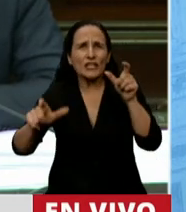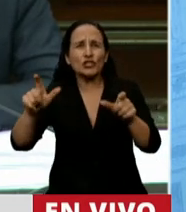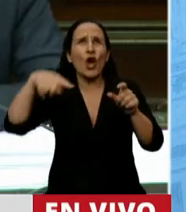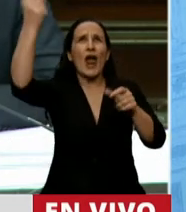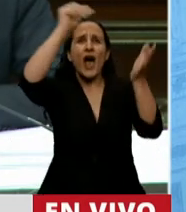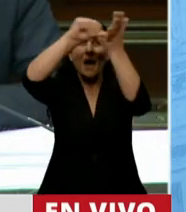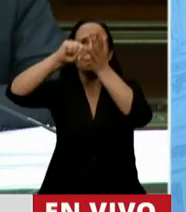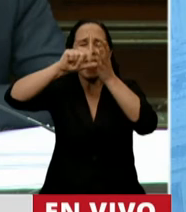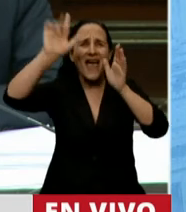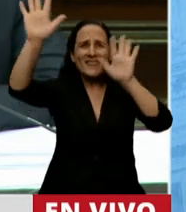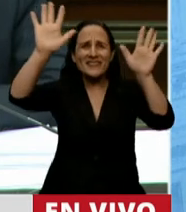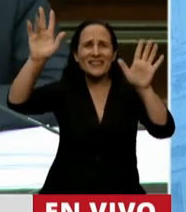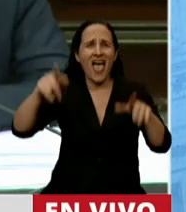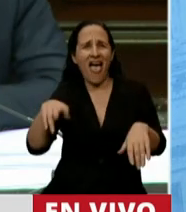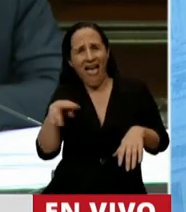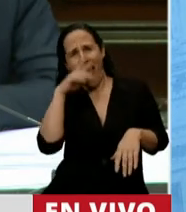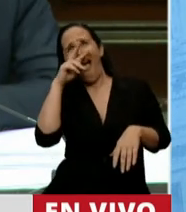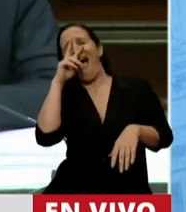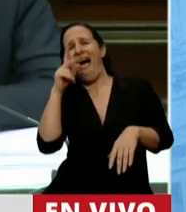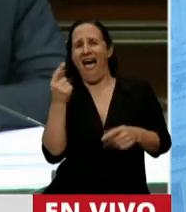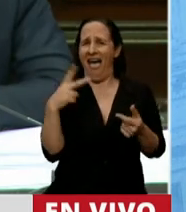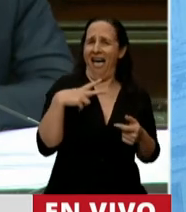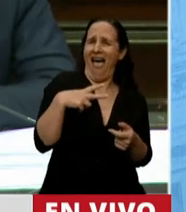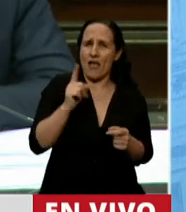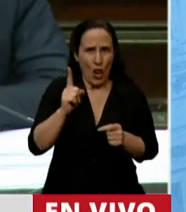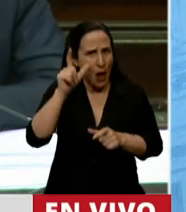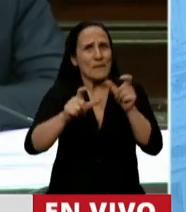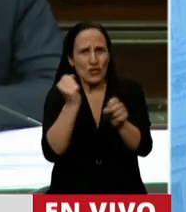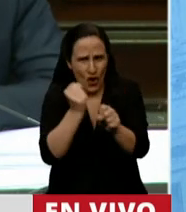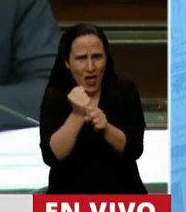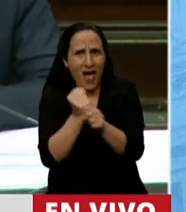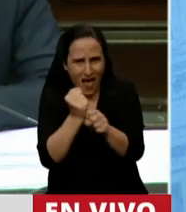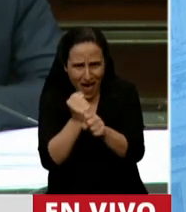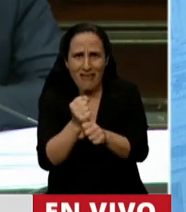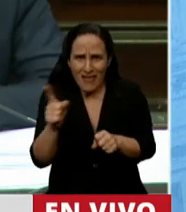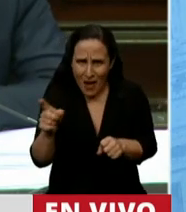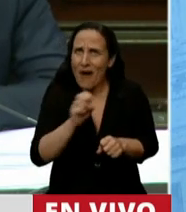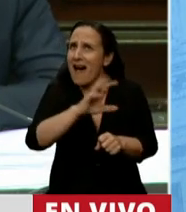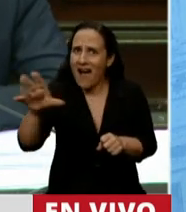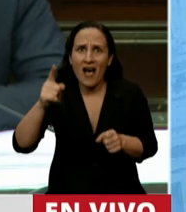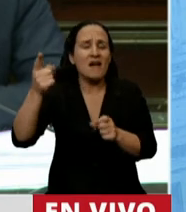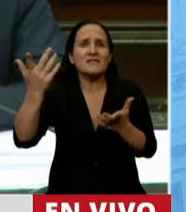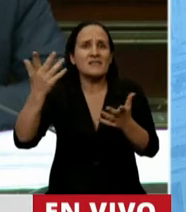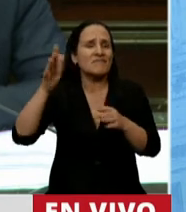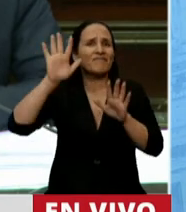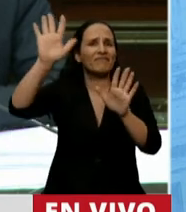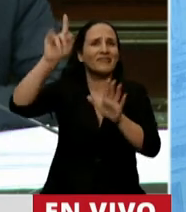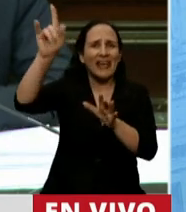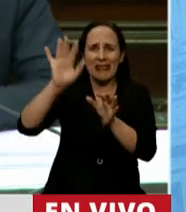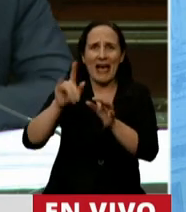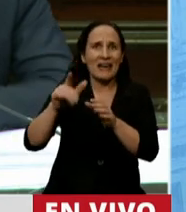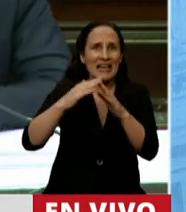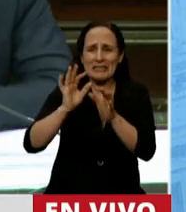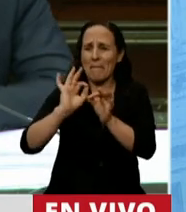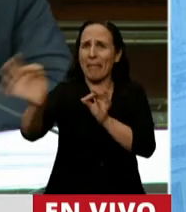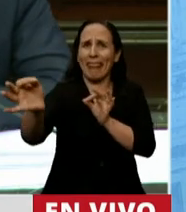exterior, que no son chetos como lo llaman ustedes, son gente de trabajo, alambradores rurales, que quedaron varados a 5 o 10 kilómetros de